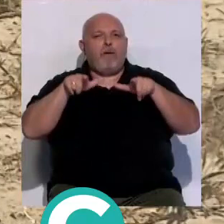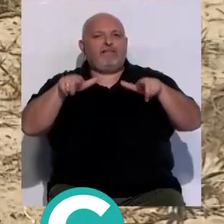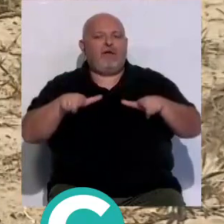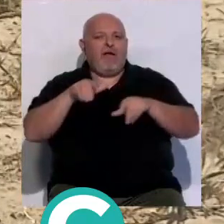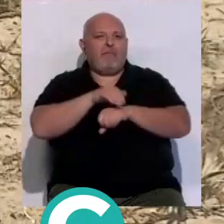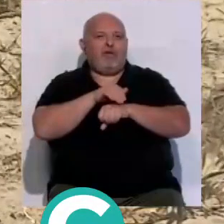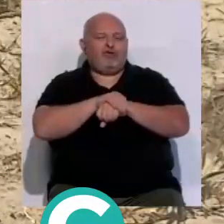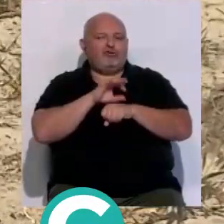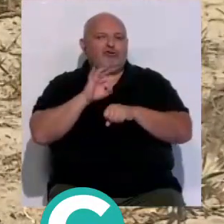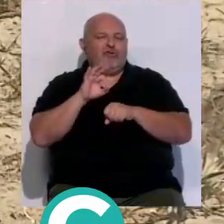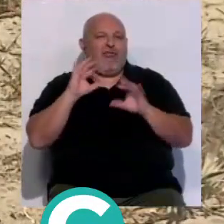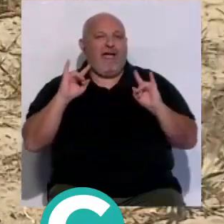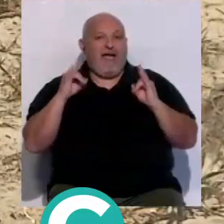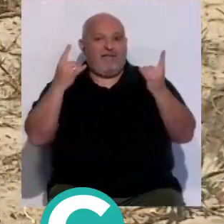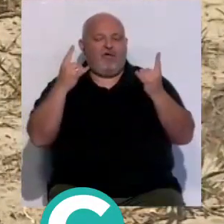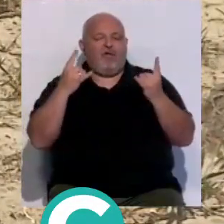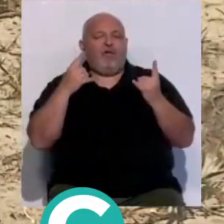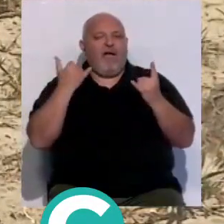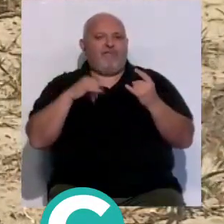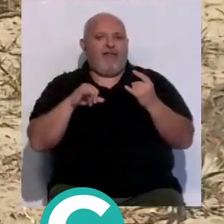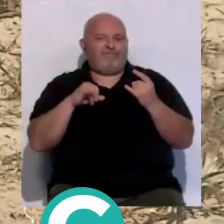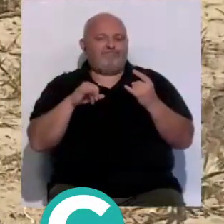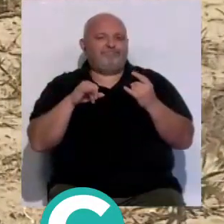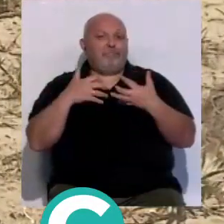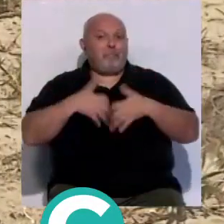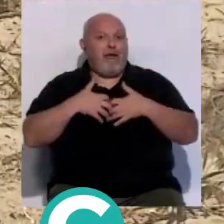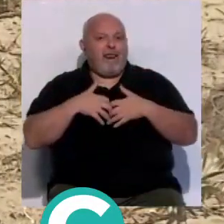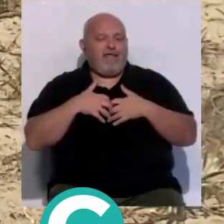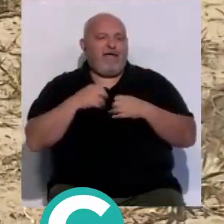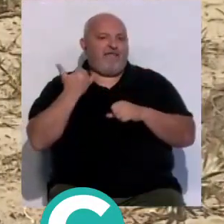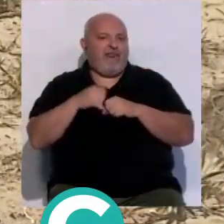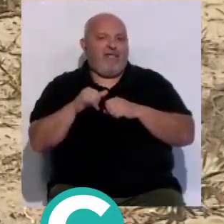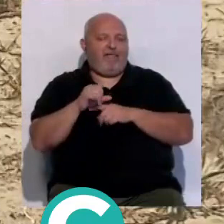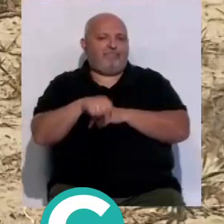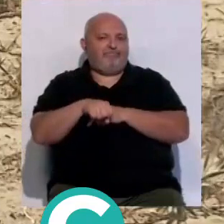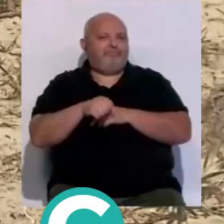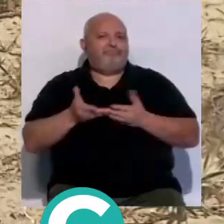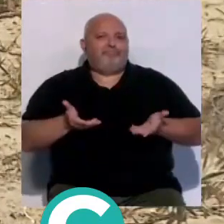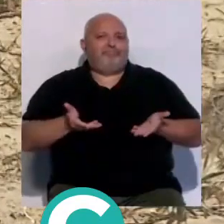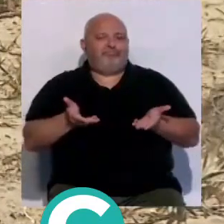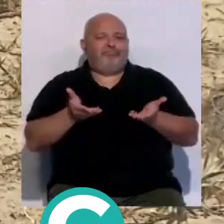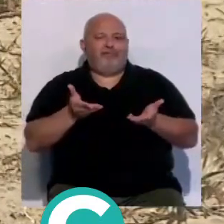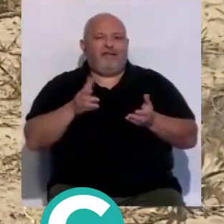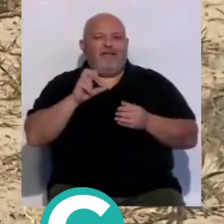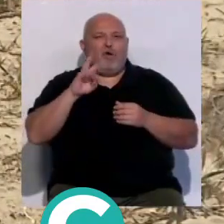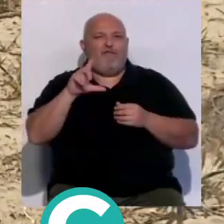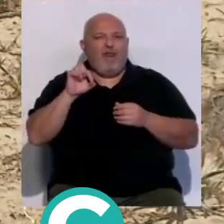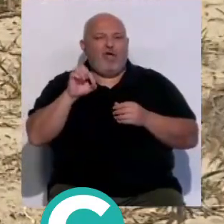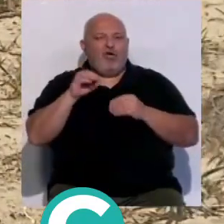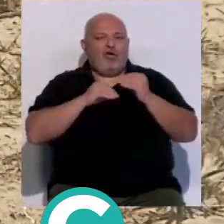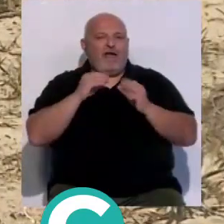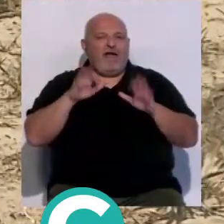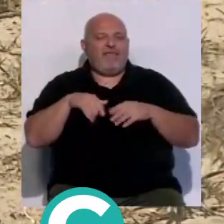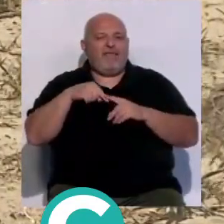amigos del árbol se han cumplido las máquinas han comenzado a trabajar en el tramo del eurovelo que une